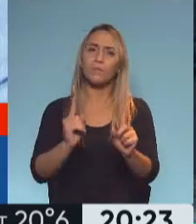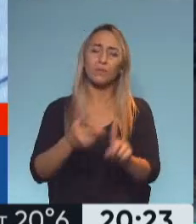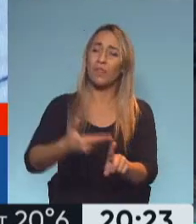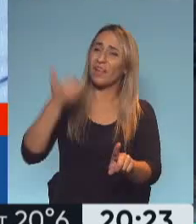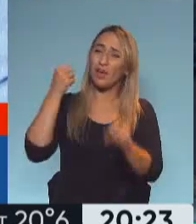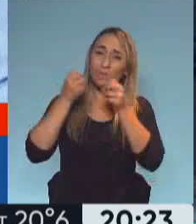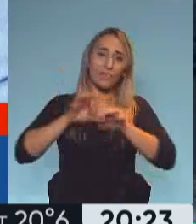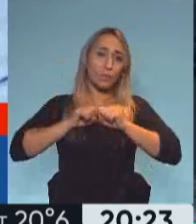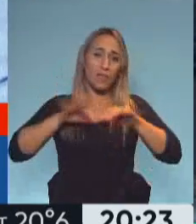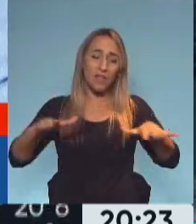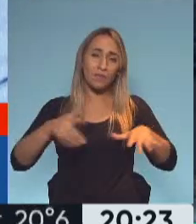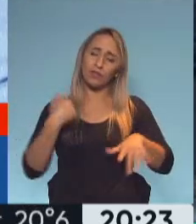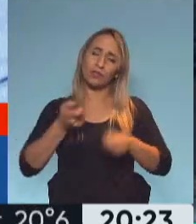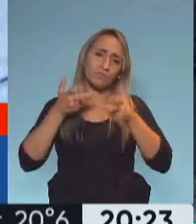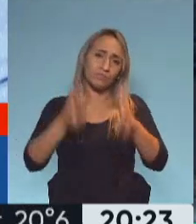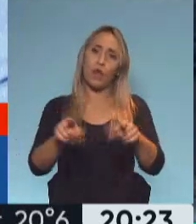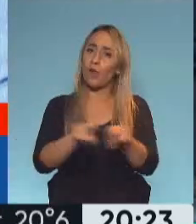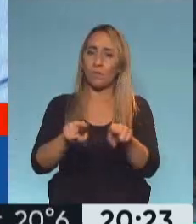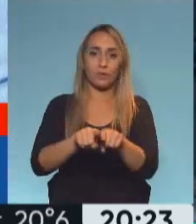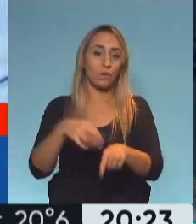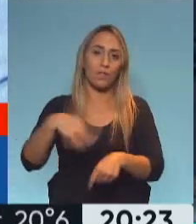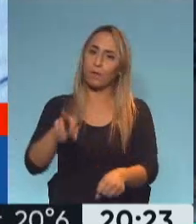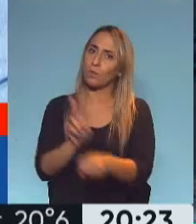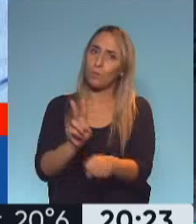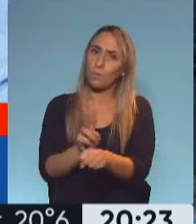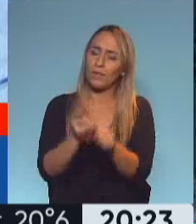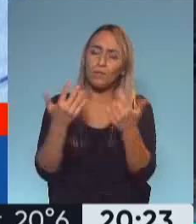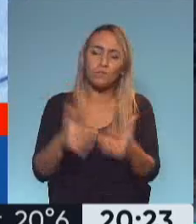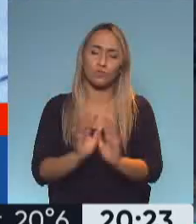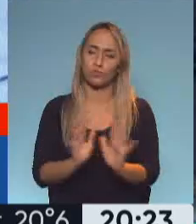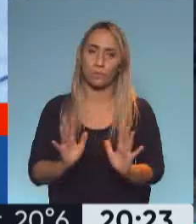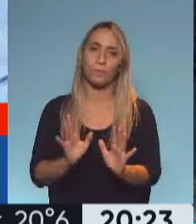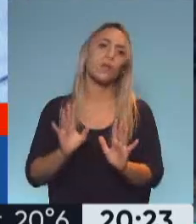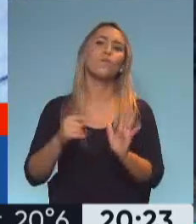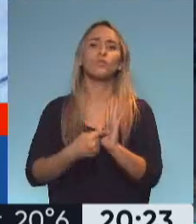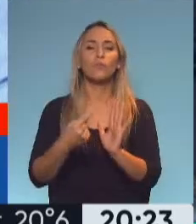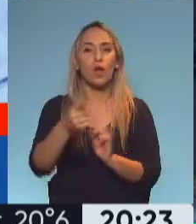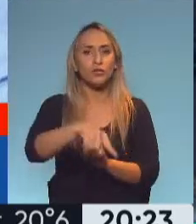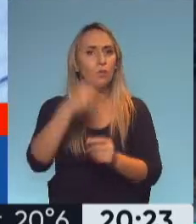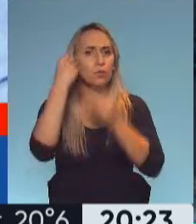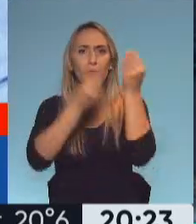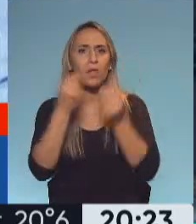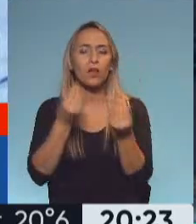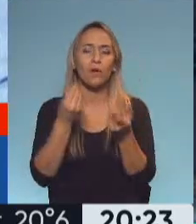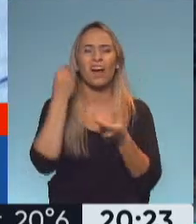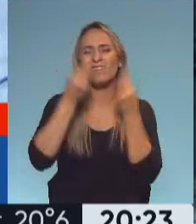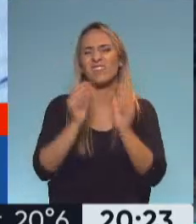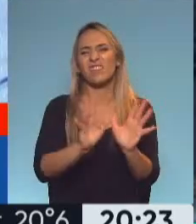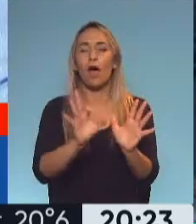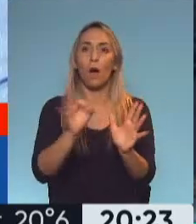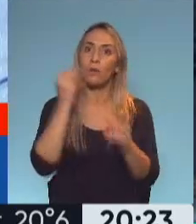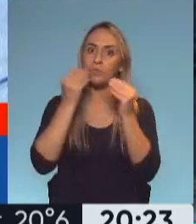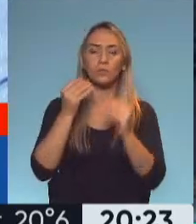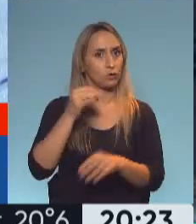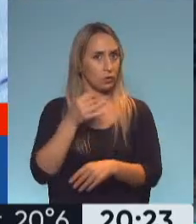de la pandemia. Que hay que cuidarse muchísimo. Desde ya. Que hay que cuidarse muchísimo. ¿Pero qué nivel de preocupación hay que tener? Altísimo. Altísimo. Un nivel de